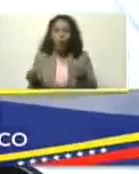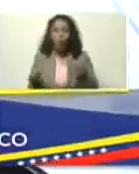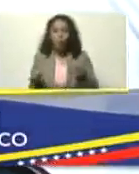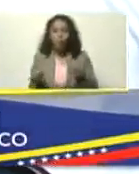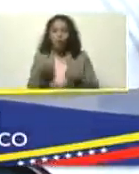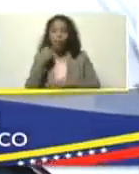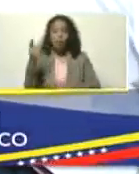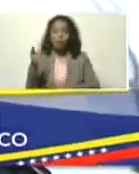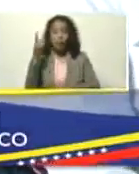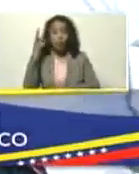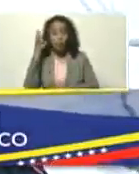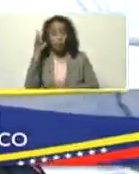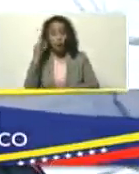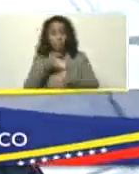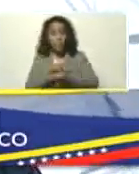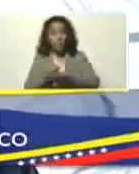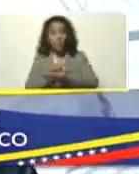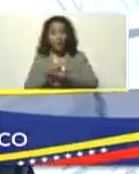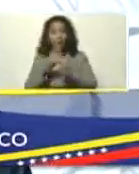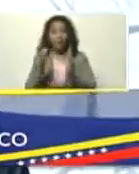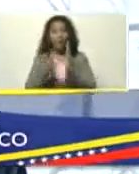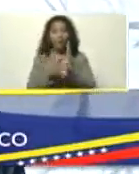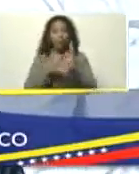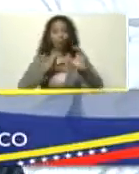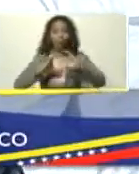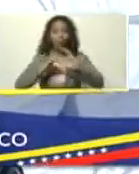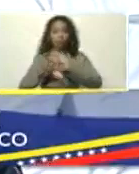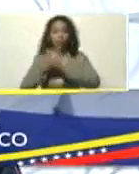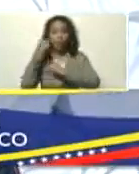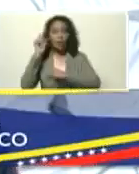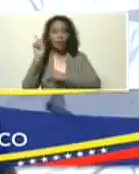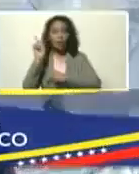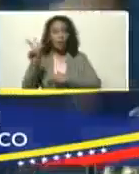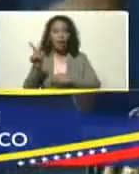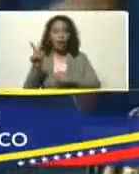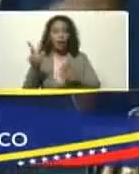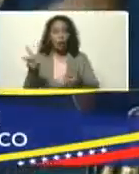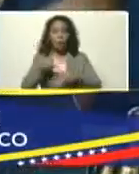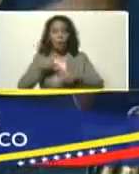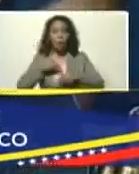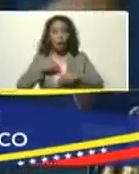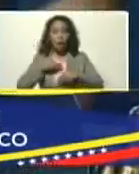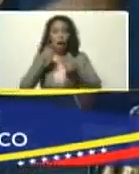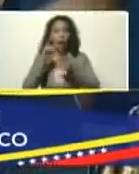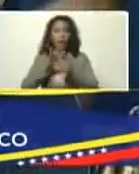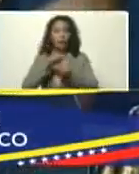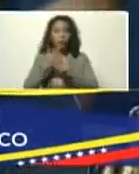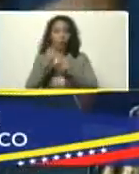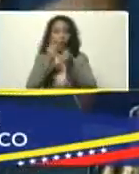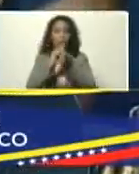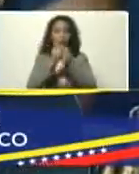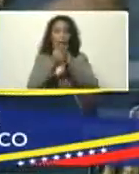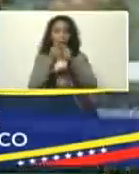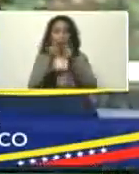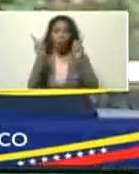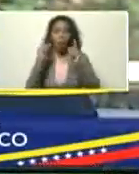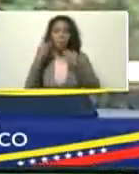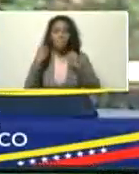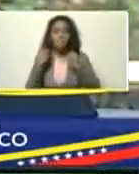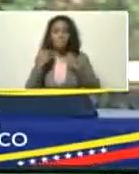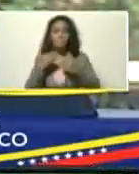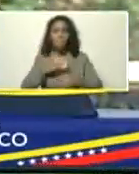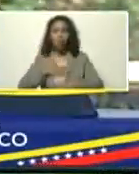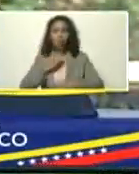Jiménez, adaptarse, a las circunstancias, del cambio climático, para poder, detener,